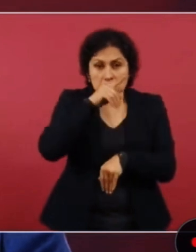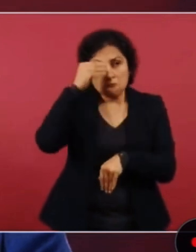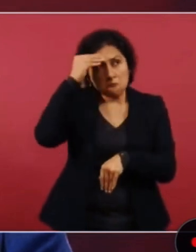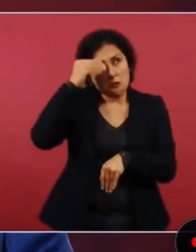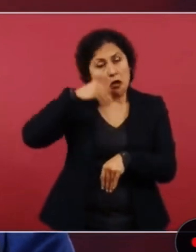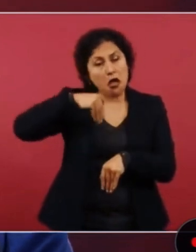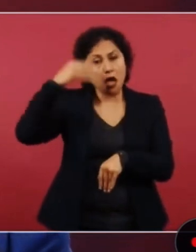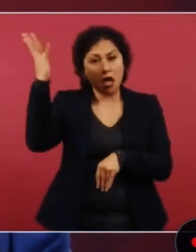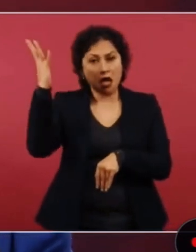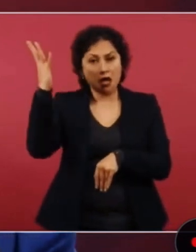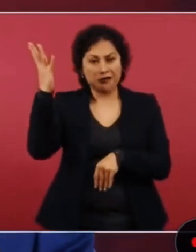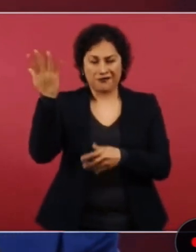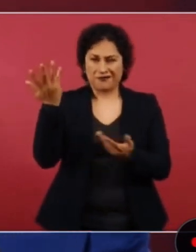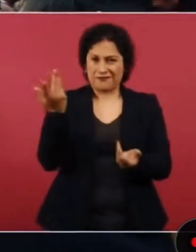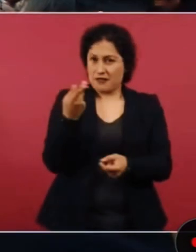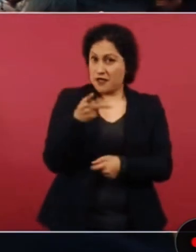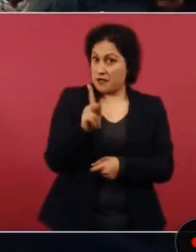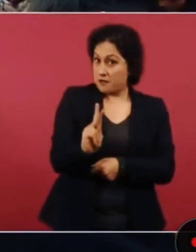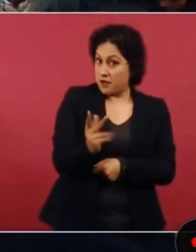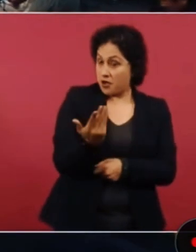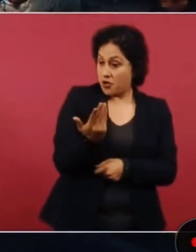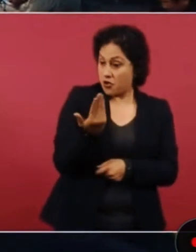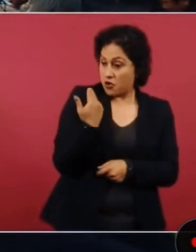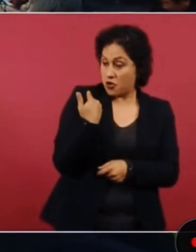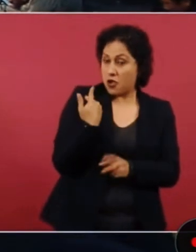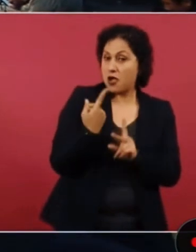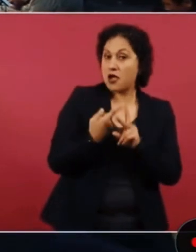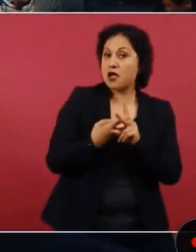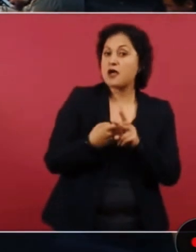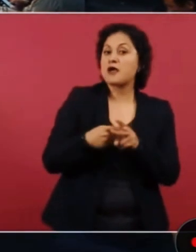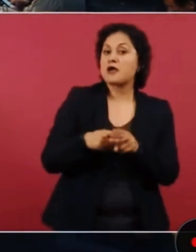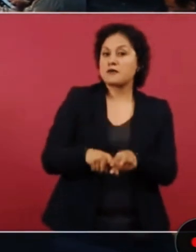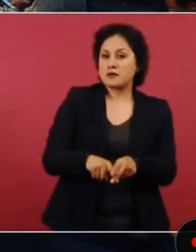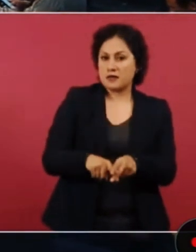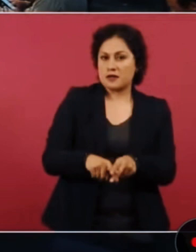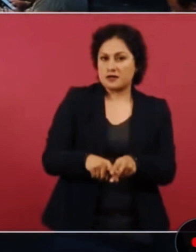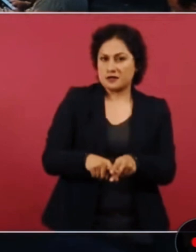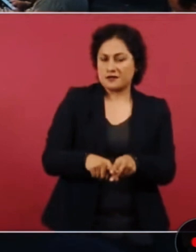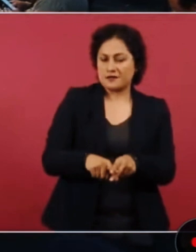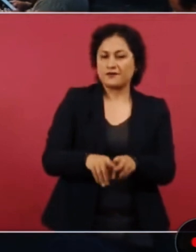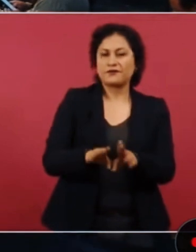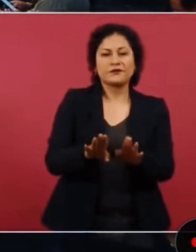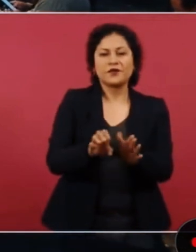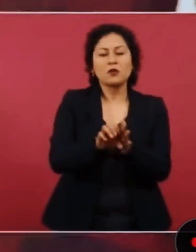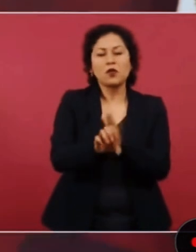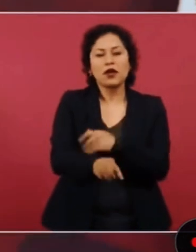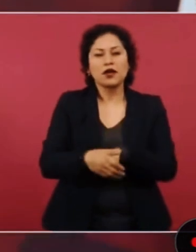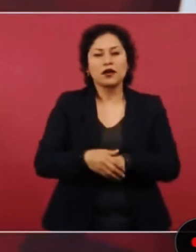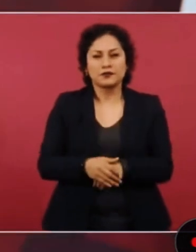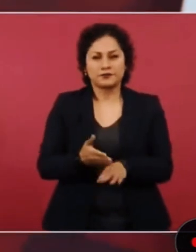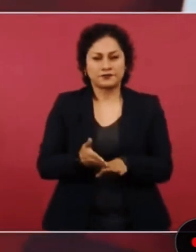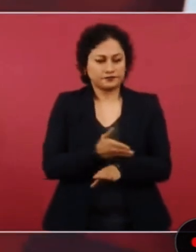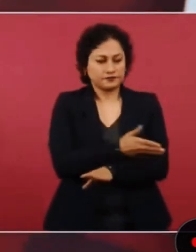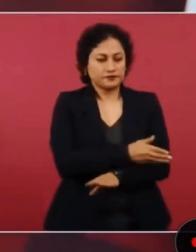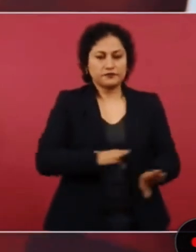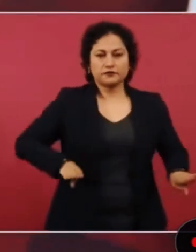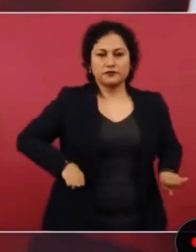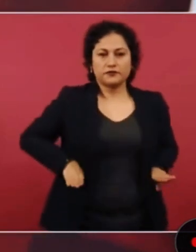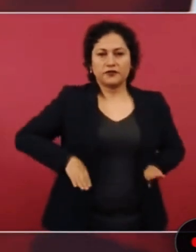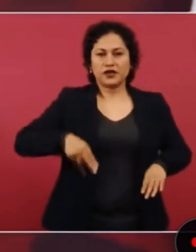los teóricos del neoliberalismo hablaban del fin de la historia.